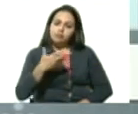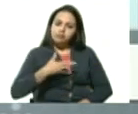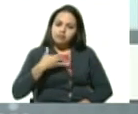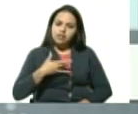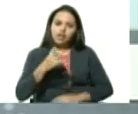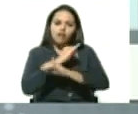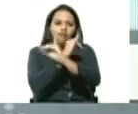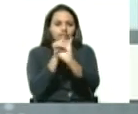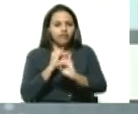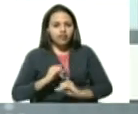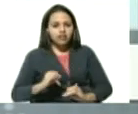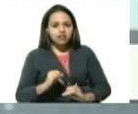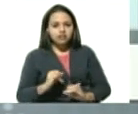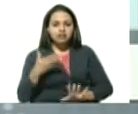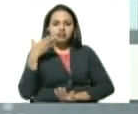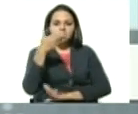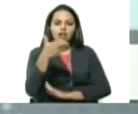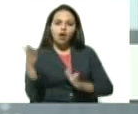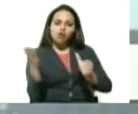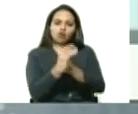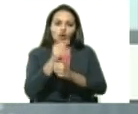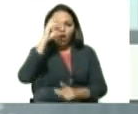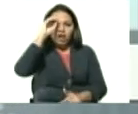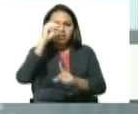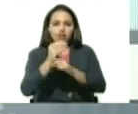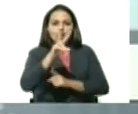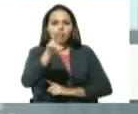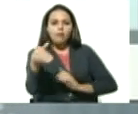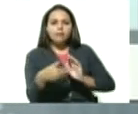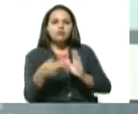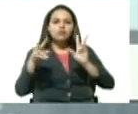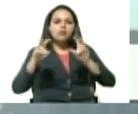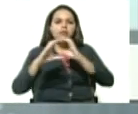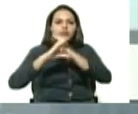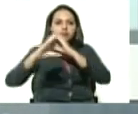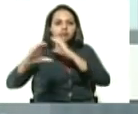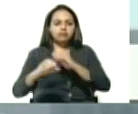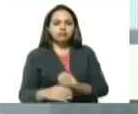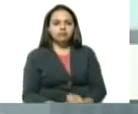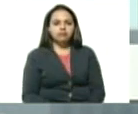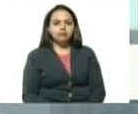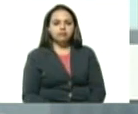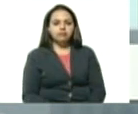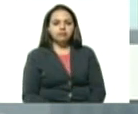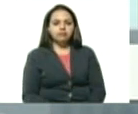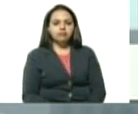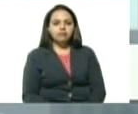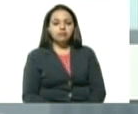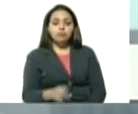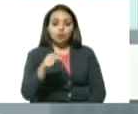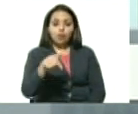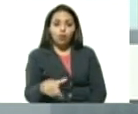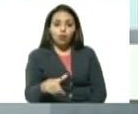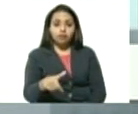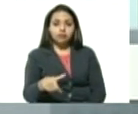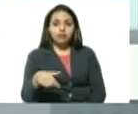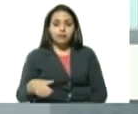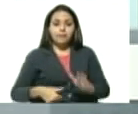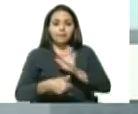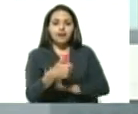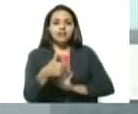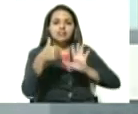de que vayamos cumpliendo la meta de 2.000 nuevas unidades. Hoy estamos poniendo casi 600